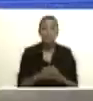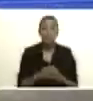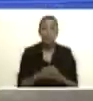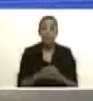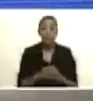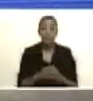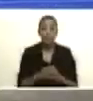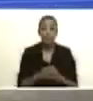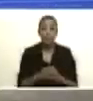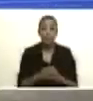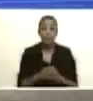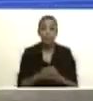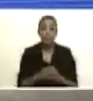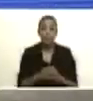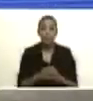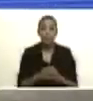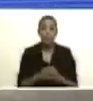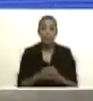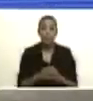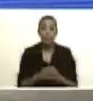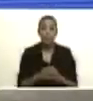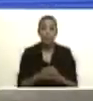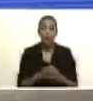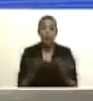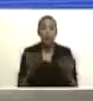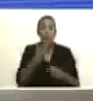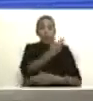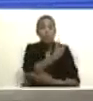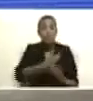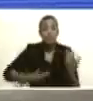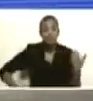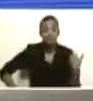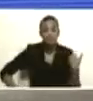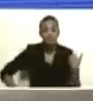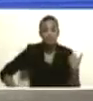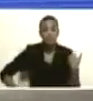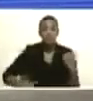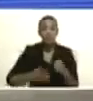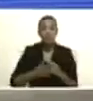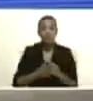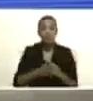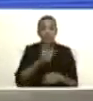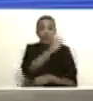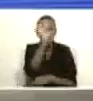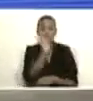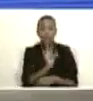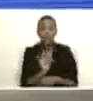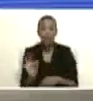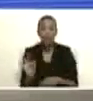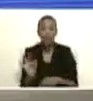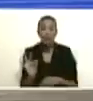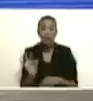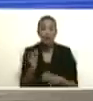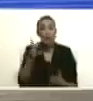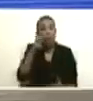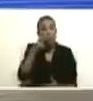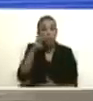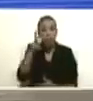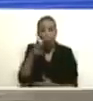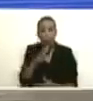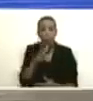a los presidentes de las federaciones y cámaras